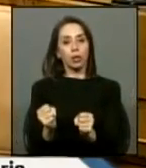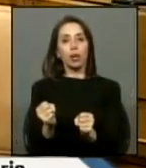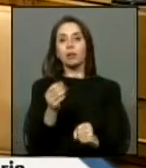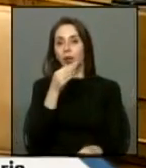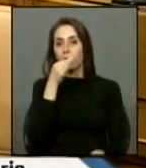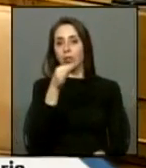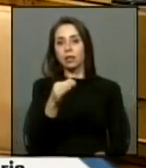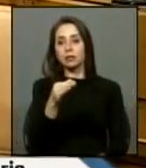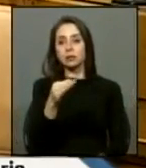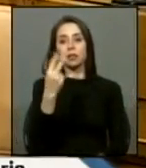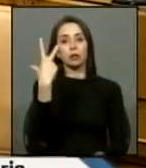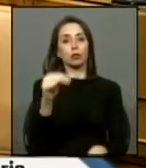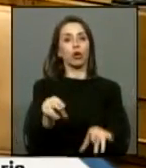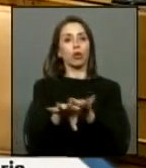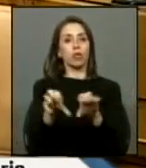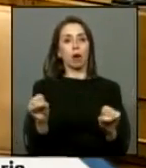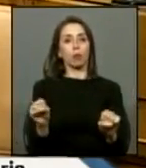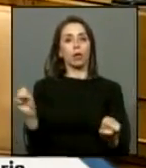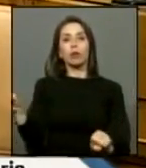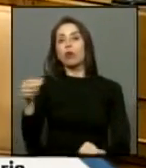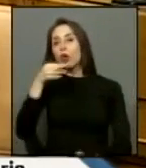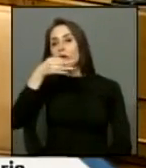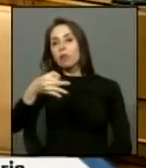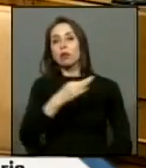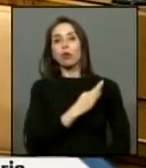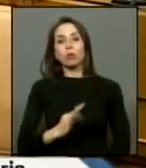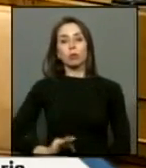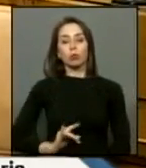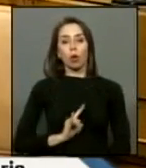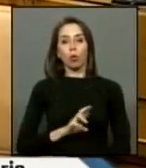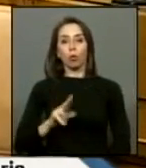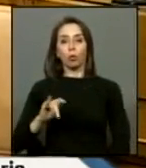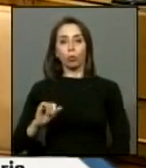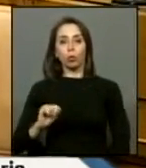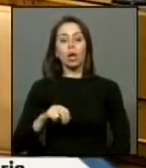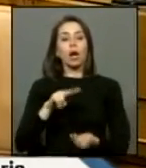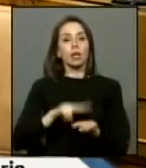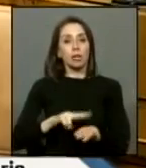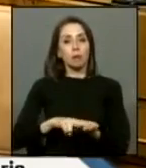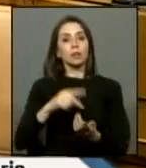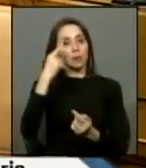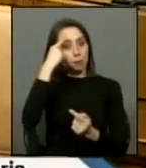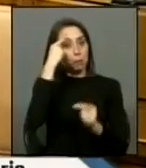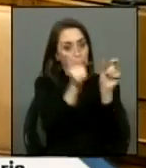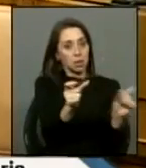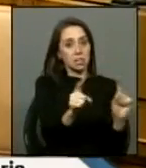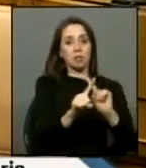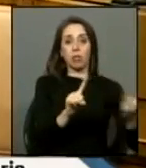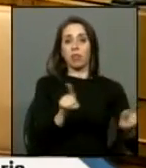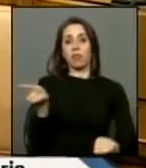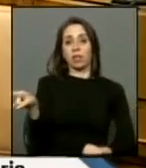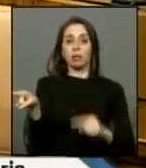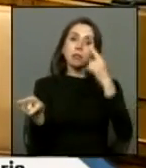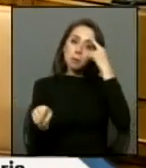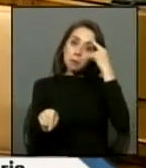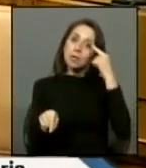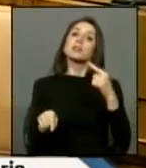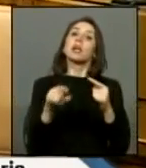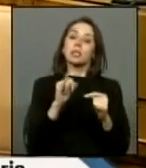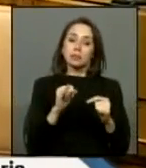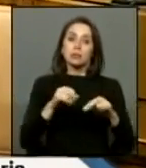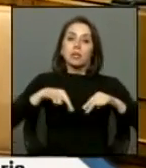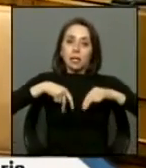decir que no están de acuerdo con lo que dijo el diputado Ignacio Rutia y que realmente piensan distinto que piensan que tenemos que